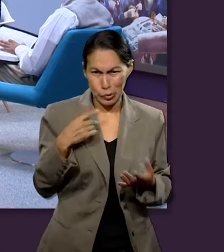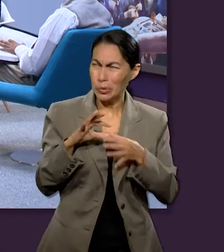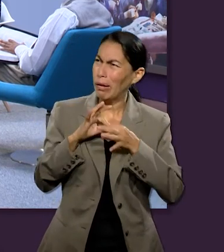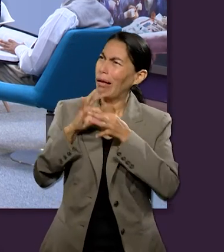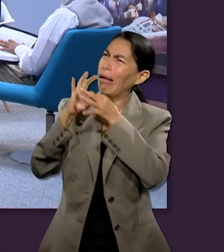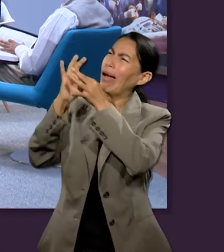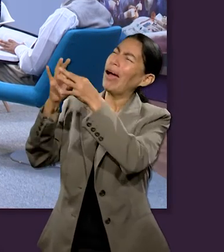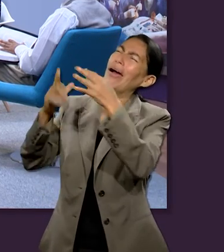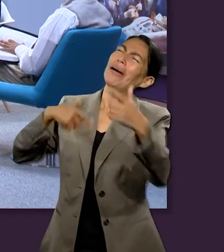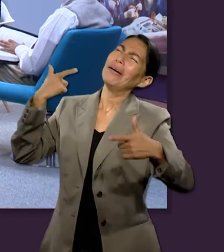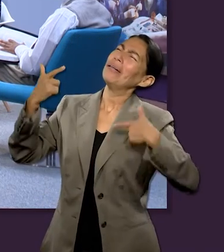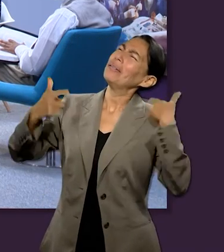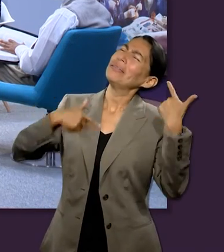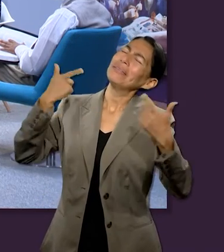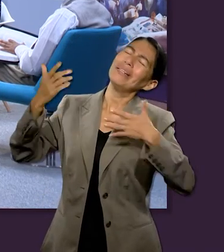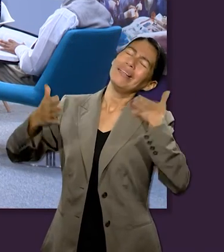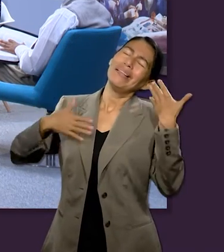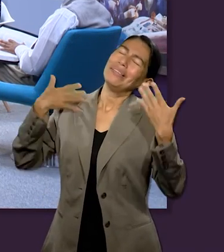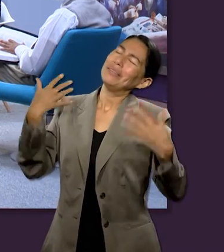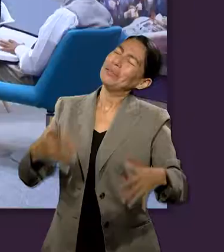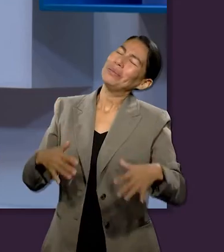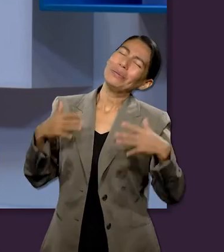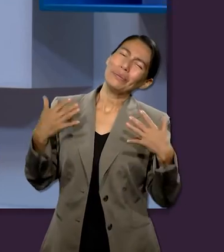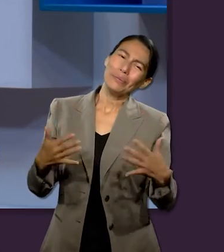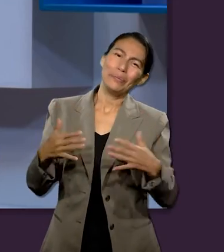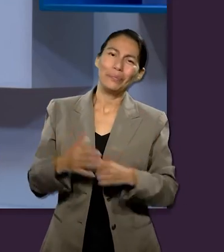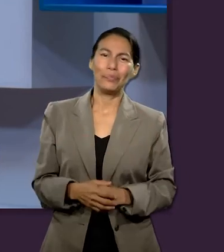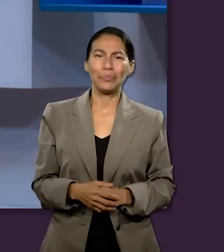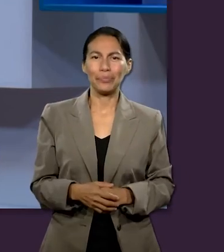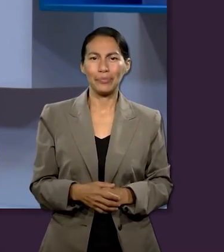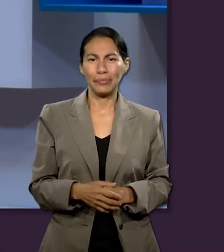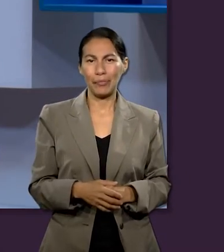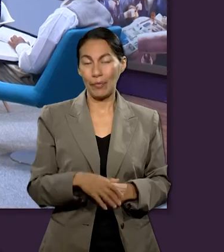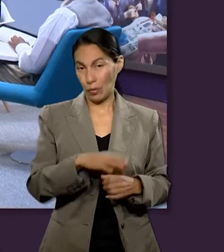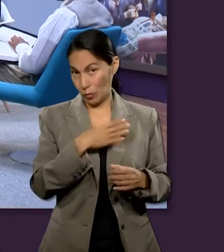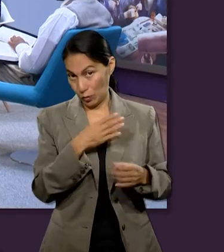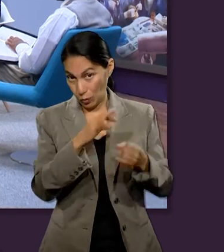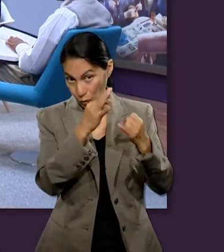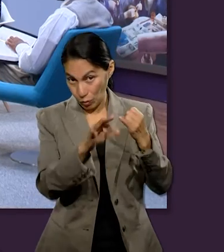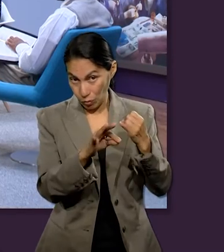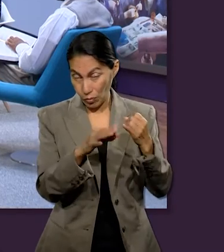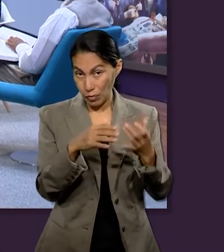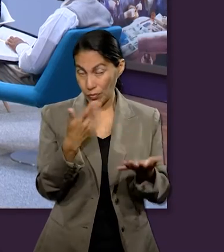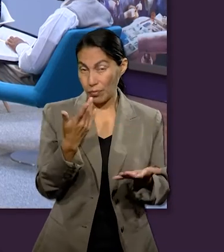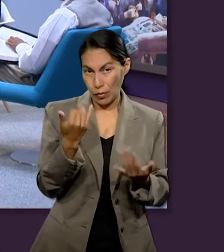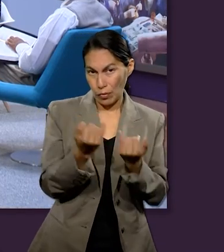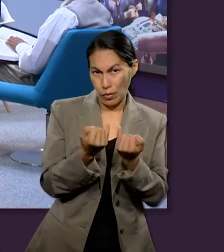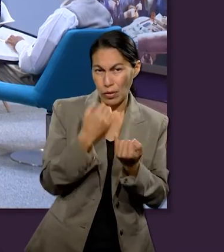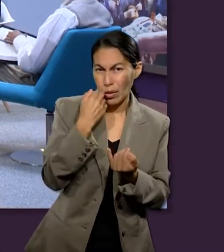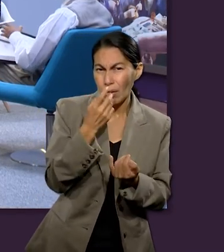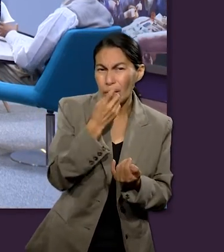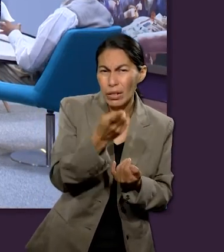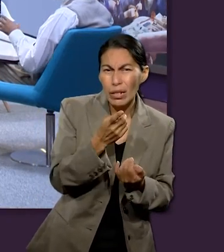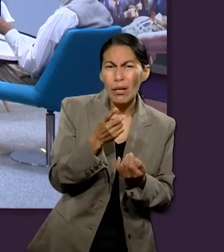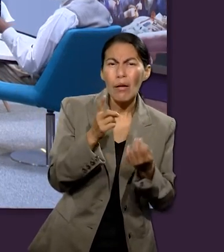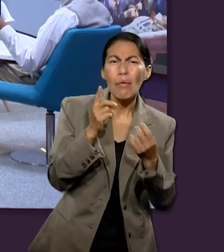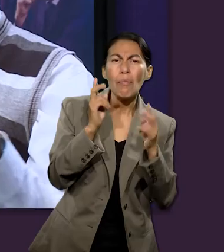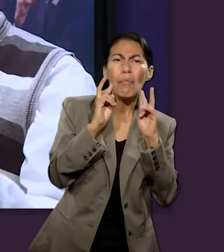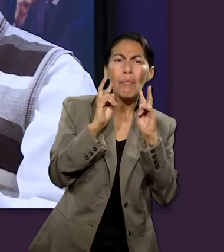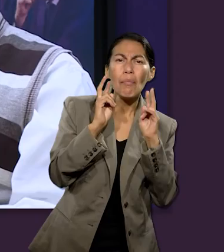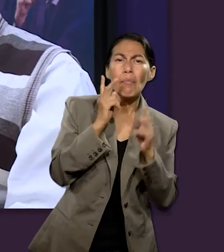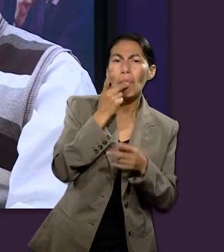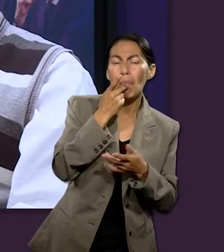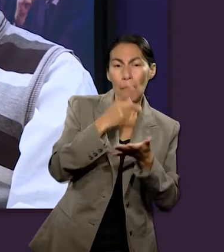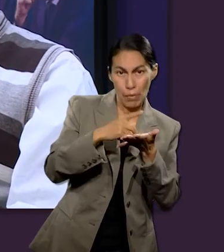que nos está fallando, porque deberíamos experimentar gozo. Por último, quiero añadir que el apóstol Pablo